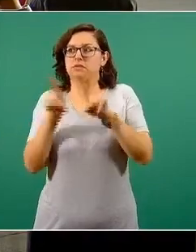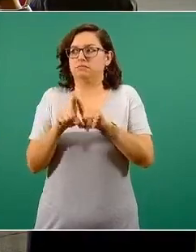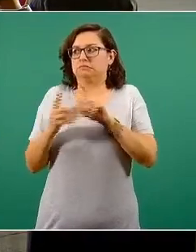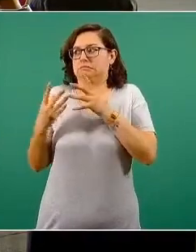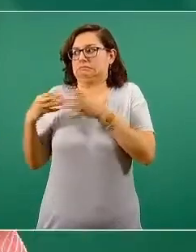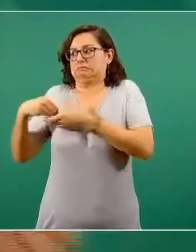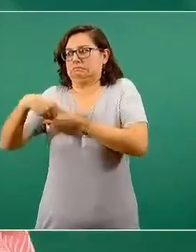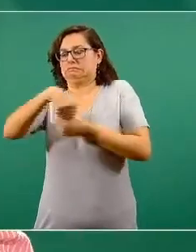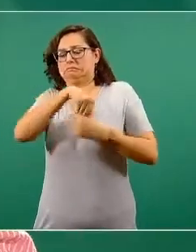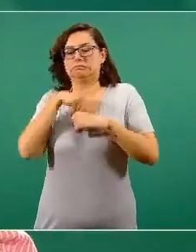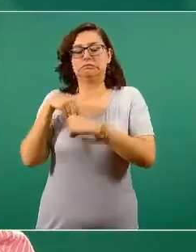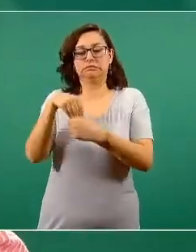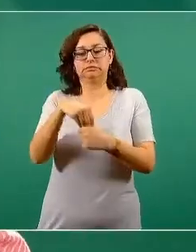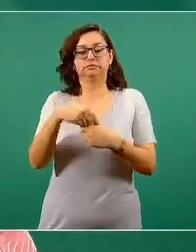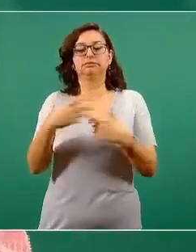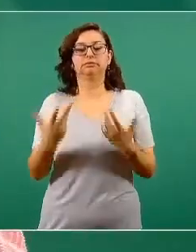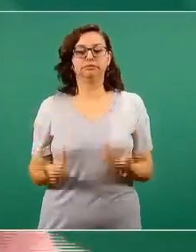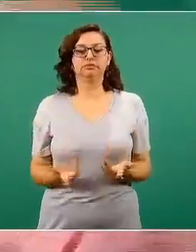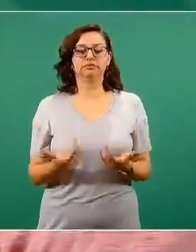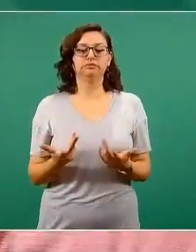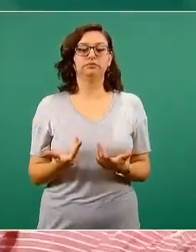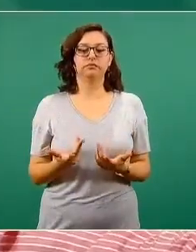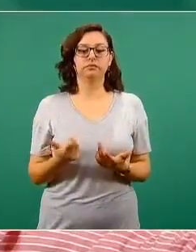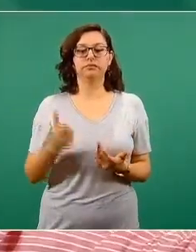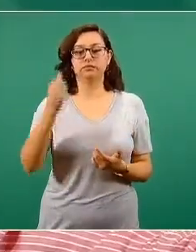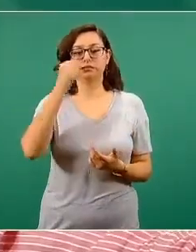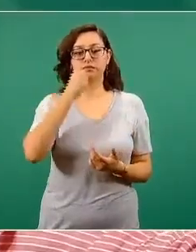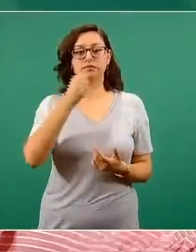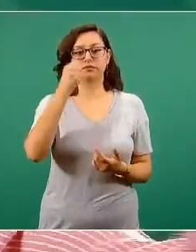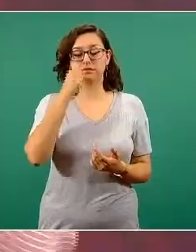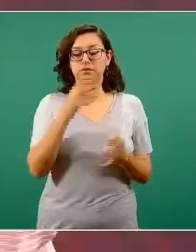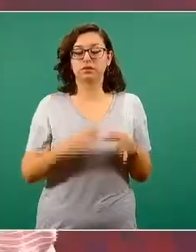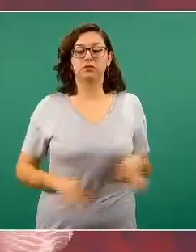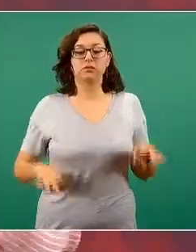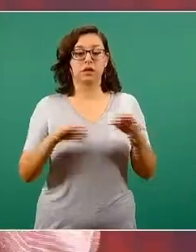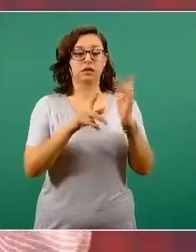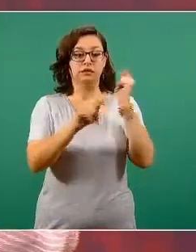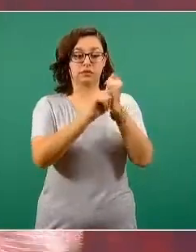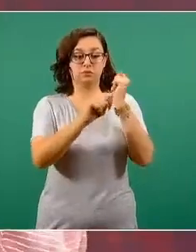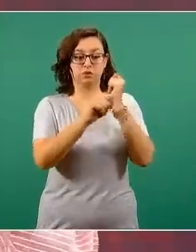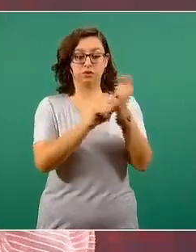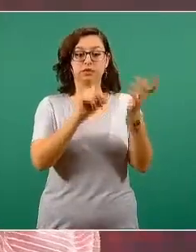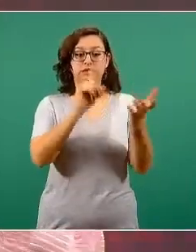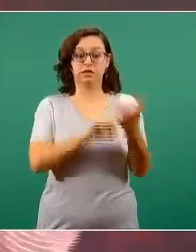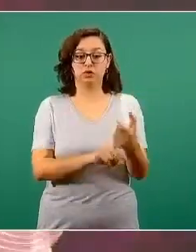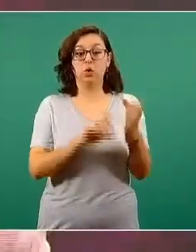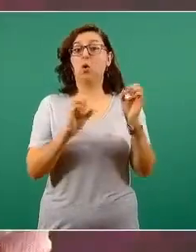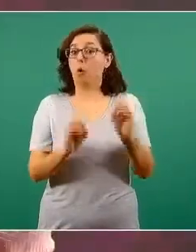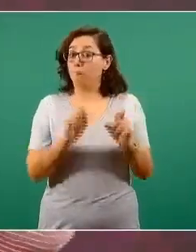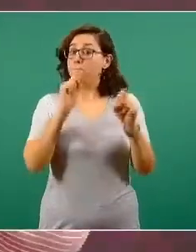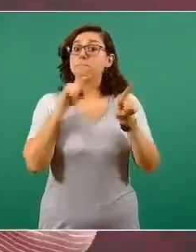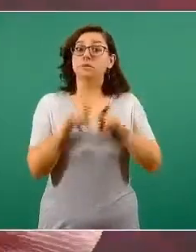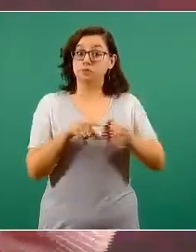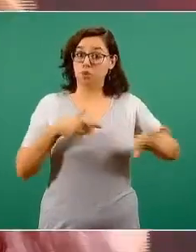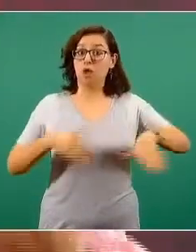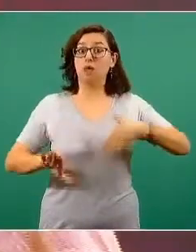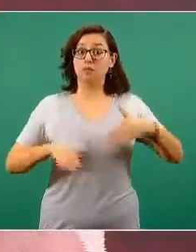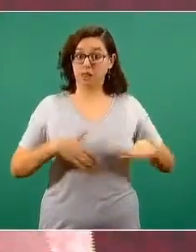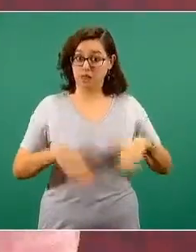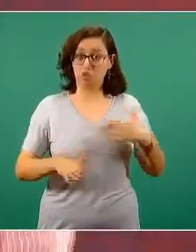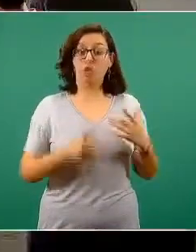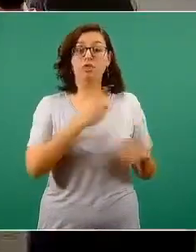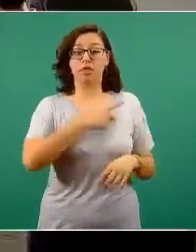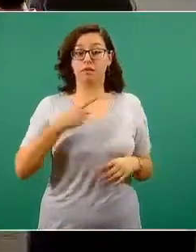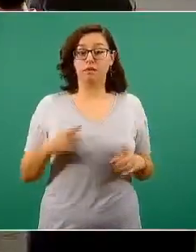cualquier medio de transporte o incluso caminando, entre más lejos vayan las personas, mayor es la probabilidad de que dispersen hacia